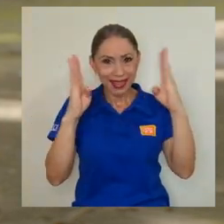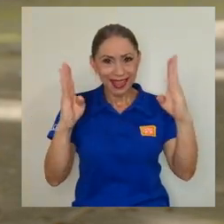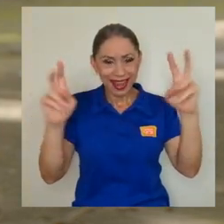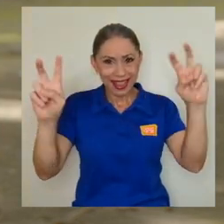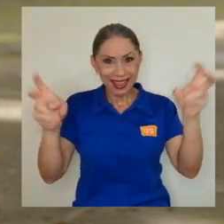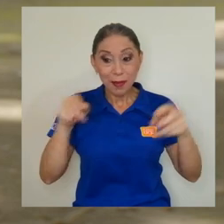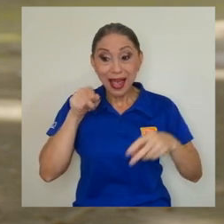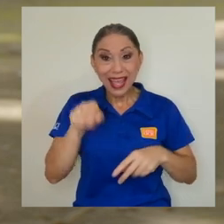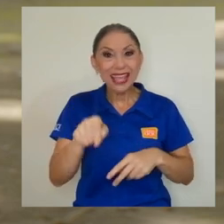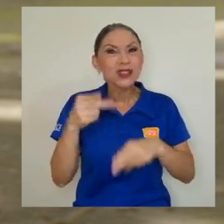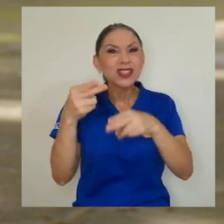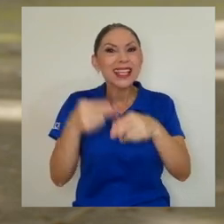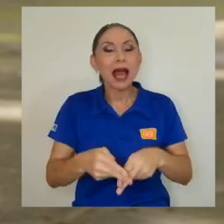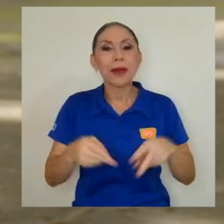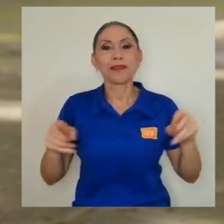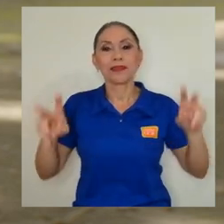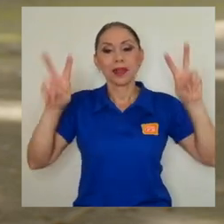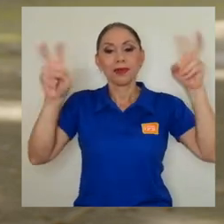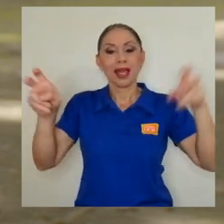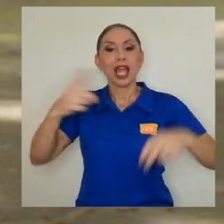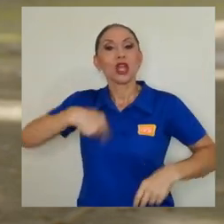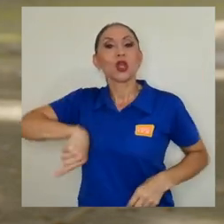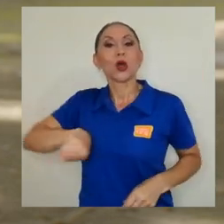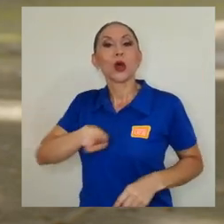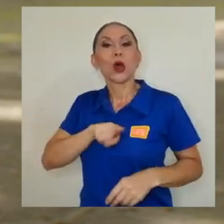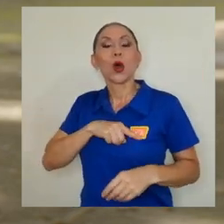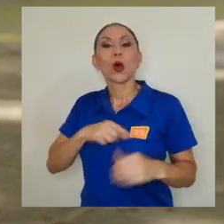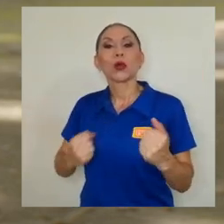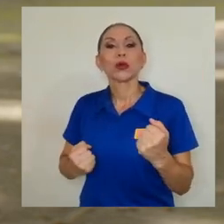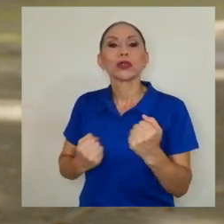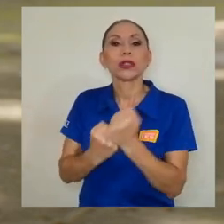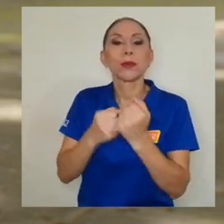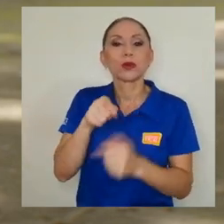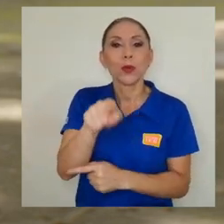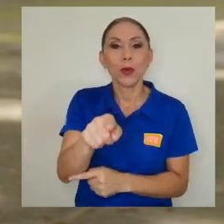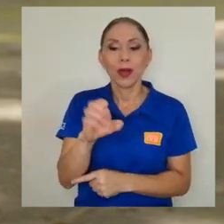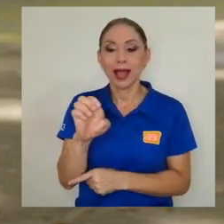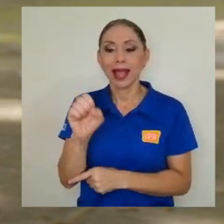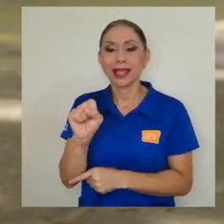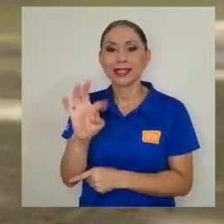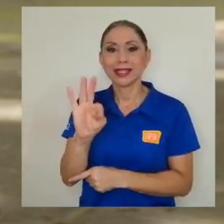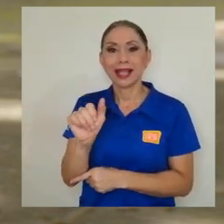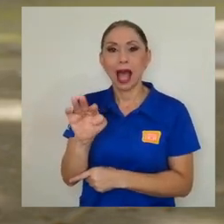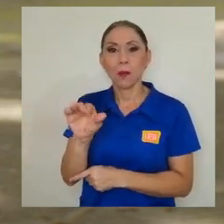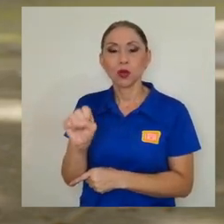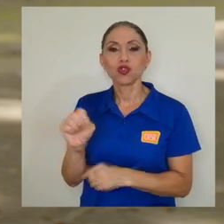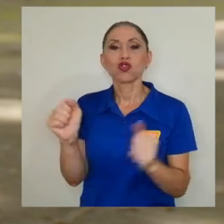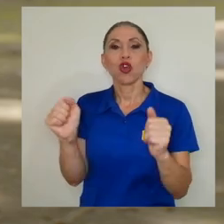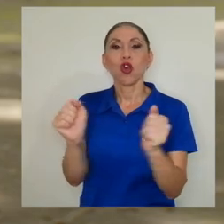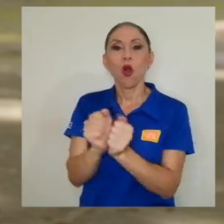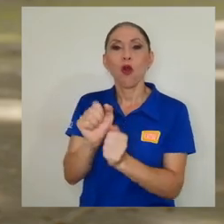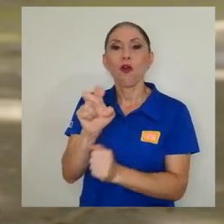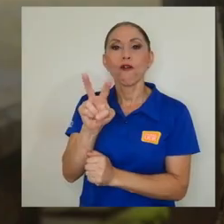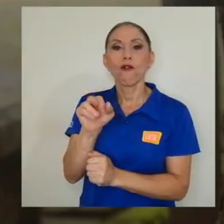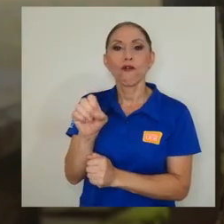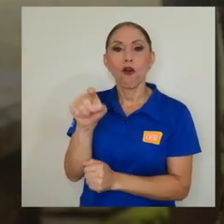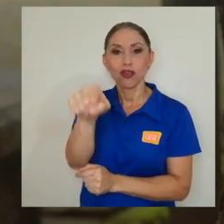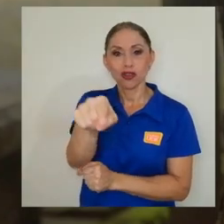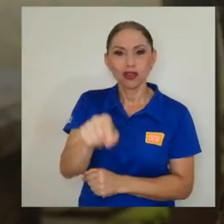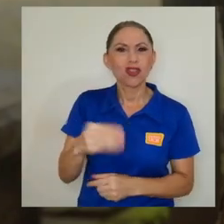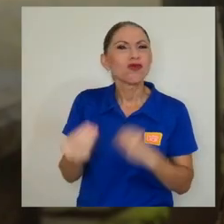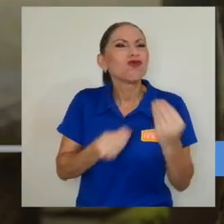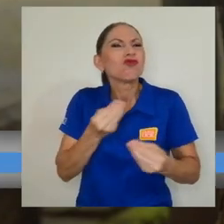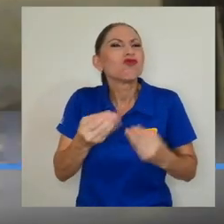llama Estamos con Voz. ¿Cuál va a ser la participación o cuál es la participación de ustedes en esta campaña que empezarán en agosto?